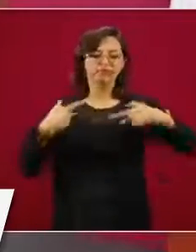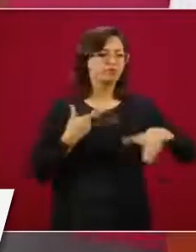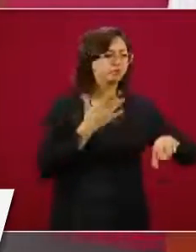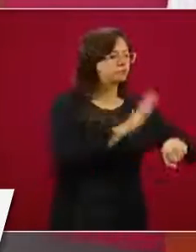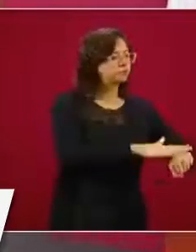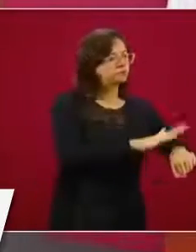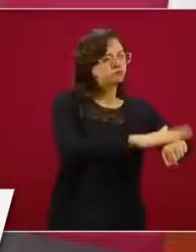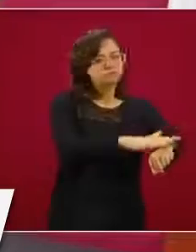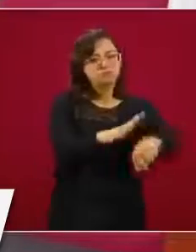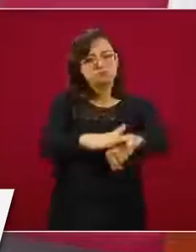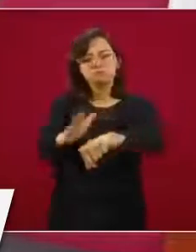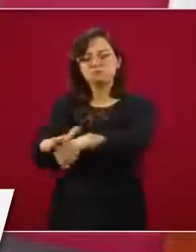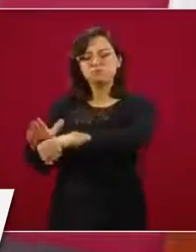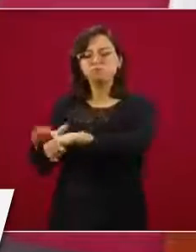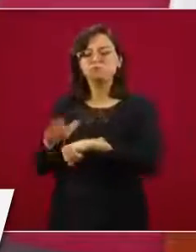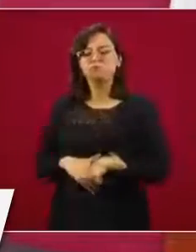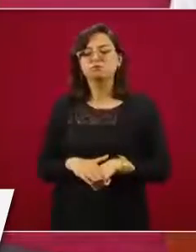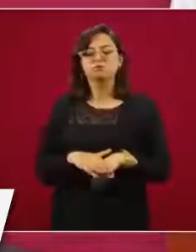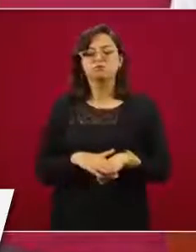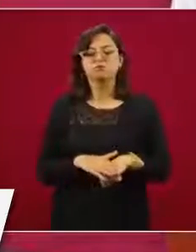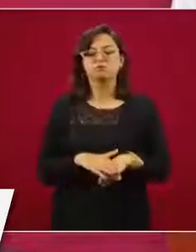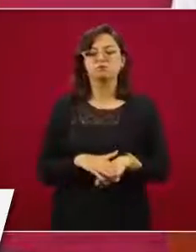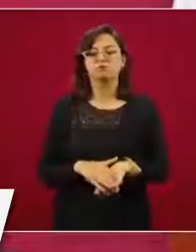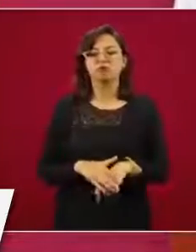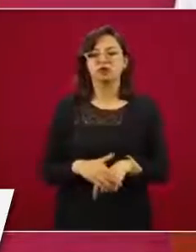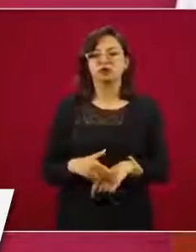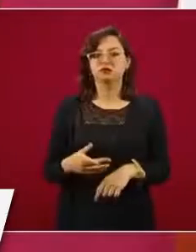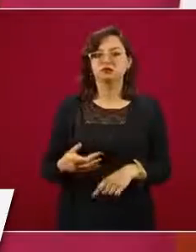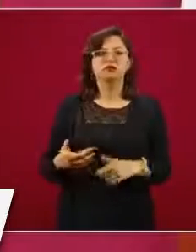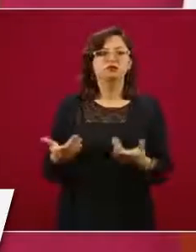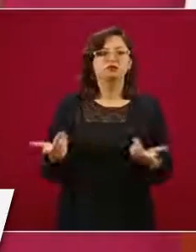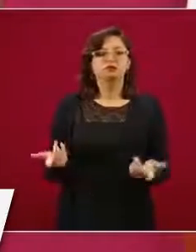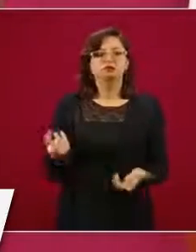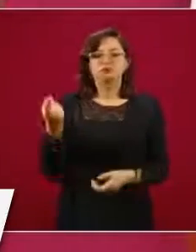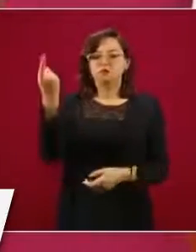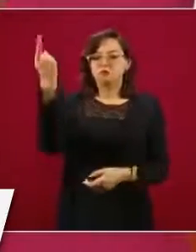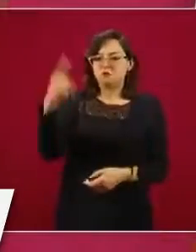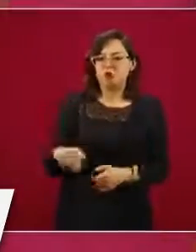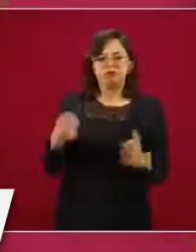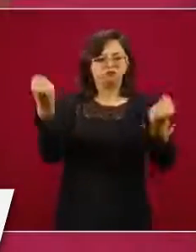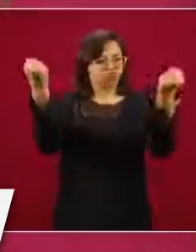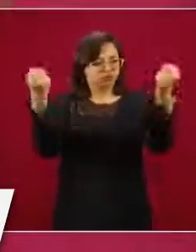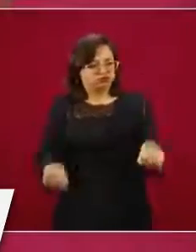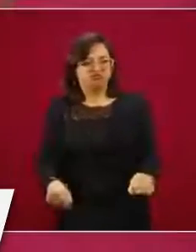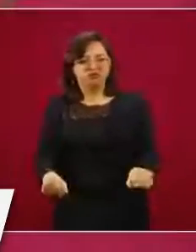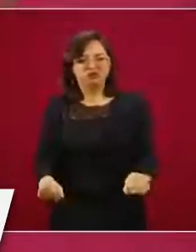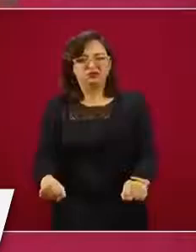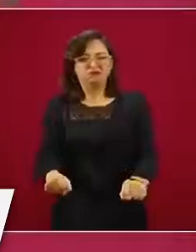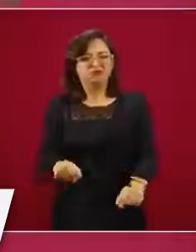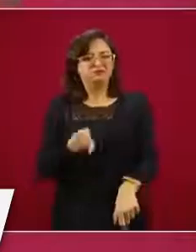emitimos un decreto autoritario,